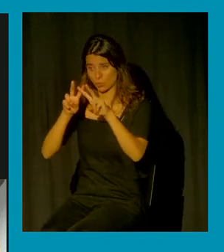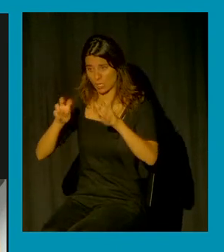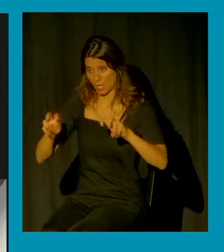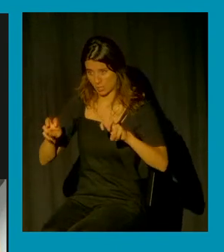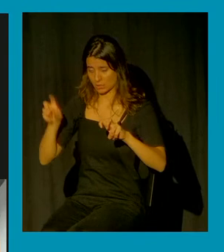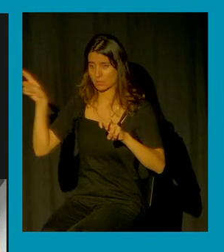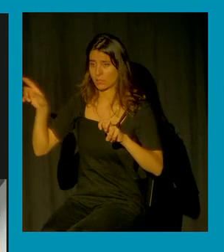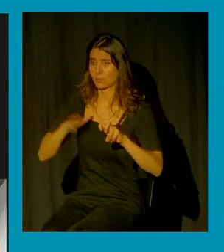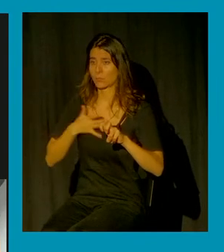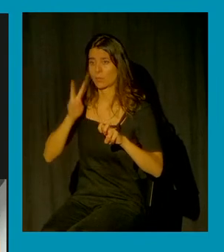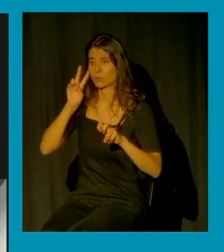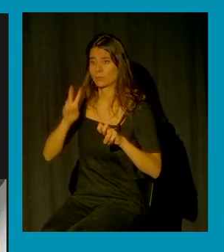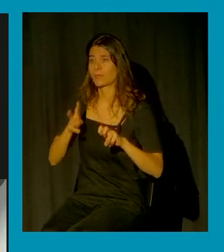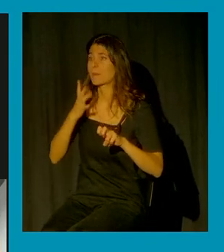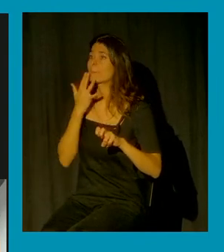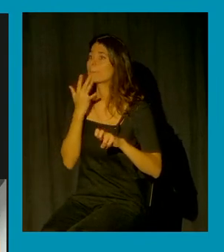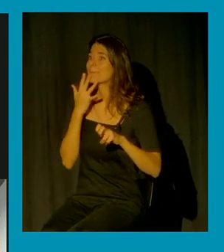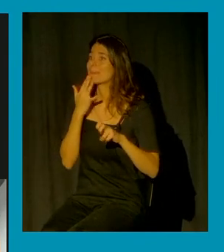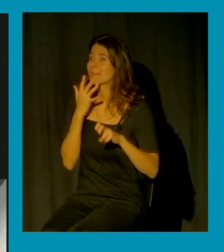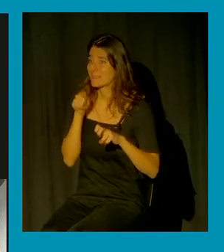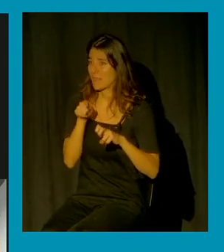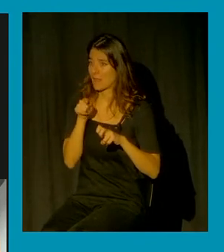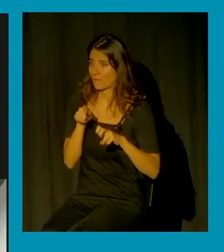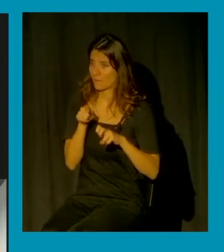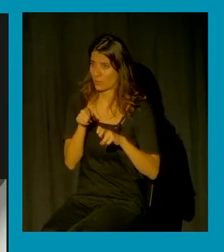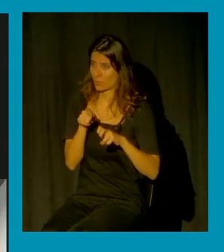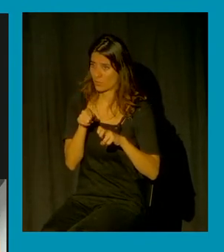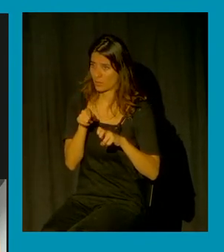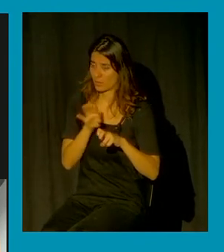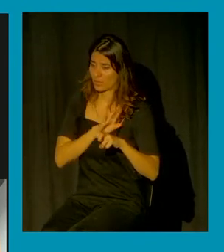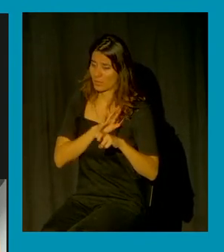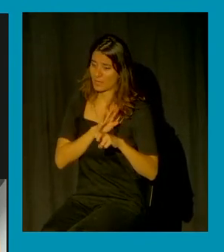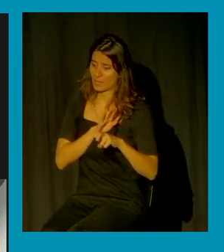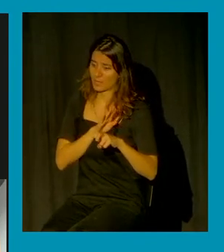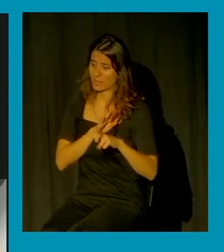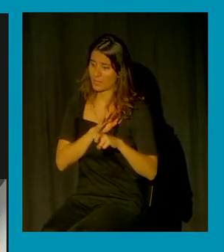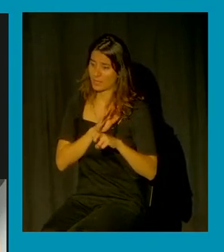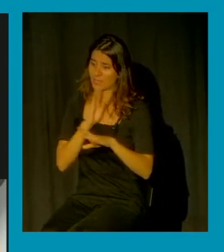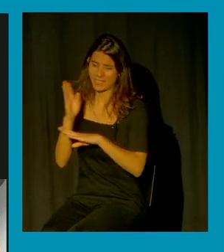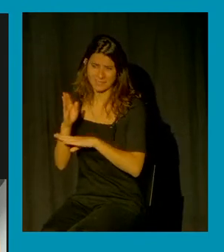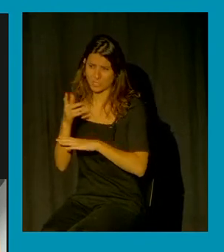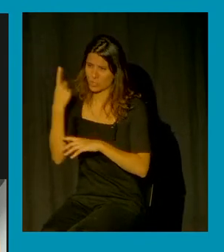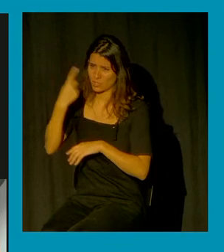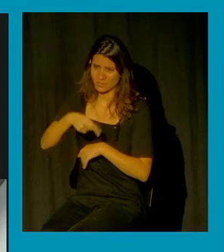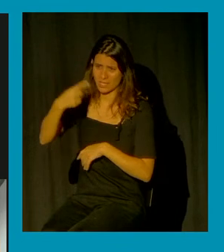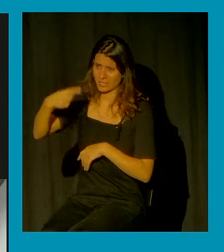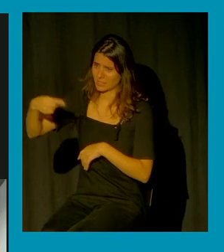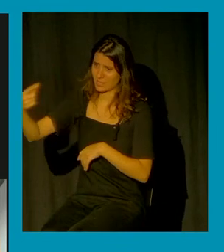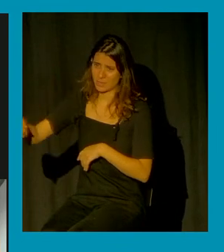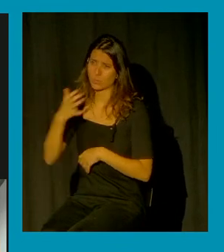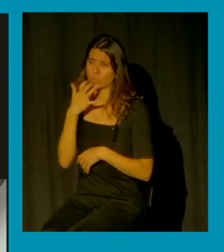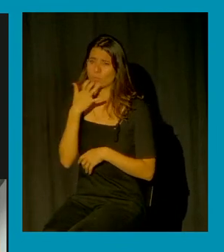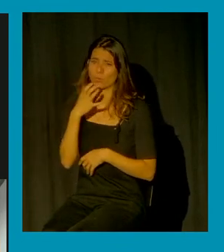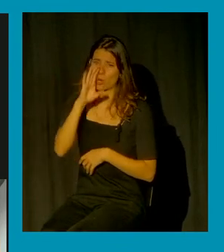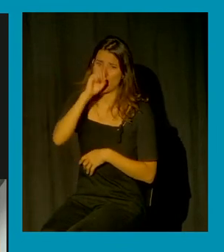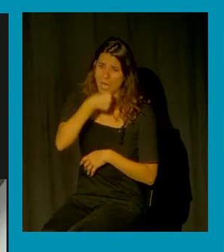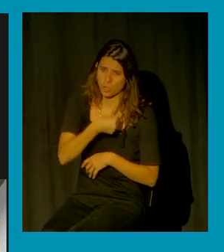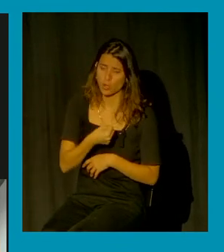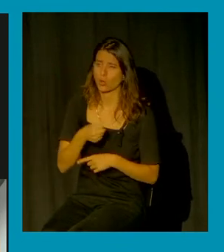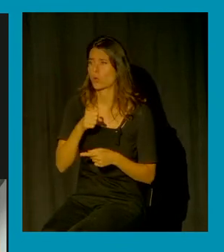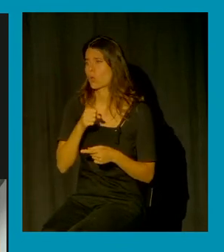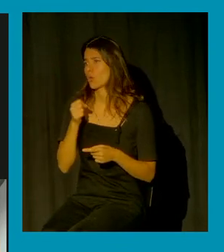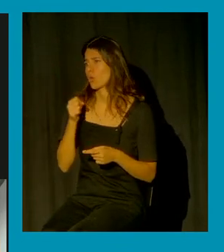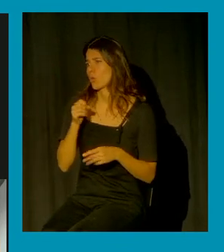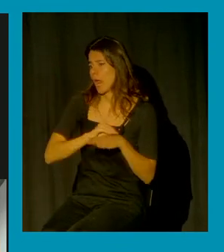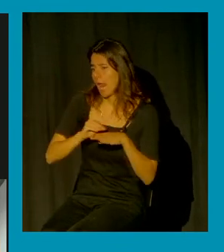la metáfora de la transgresión está constantemente en todas las narrativas si no es por el alcohol es porque he vuelto sola por un